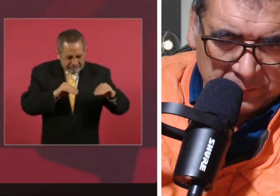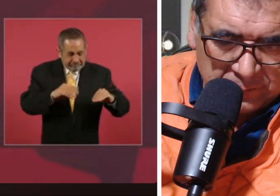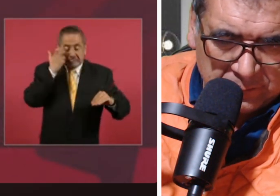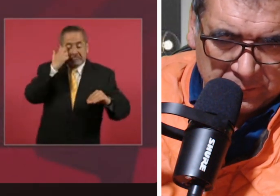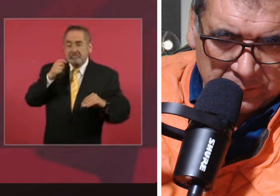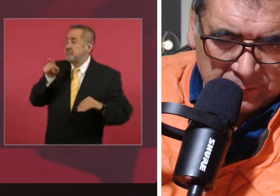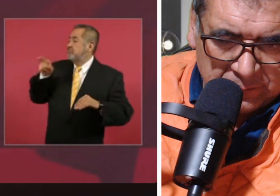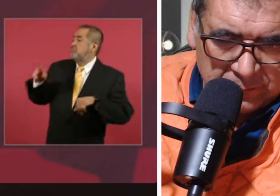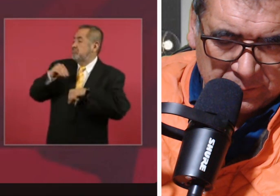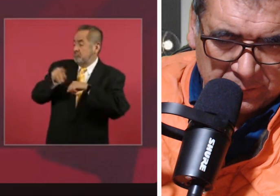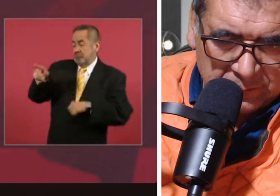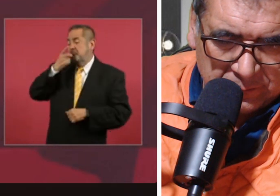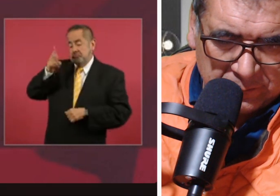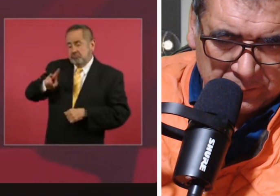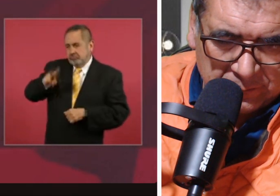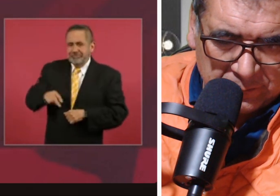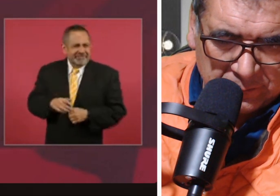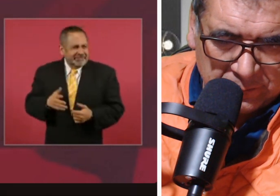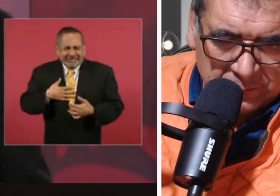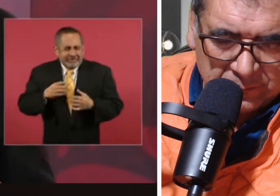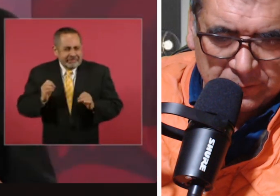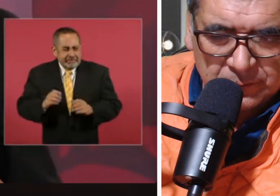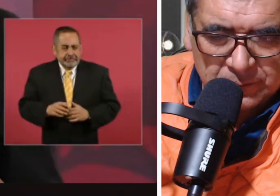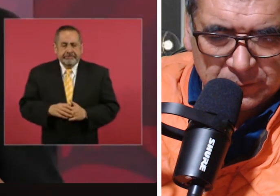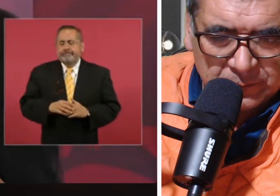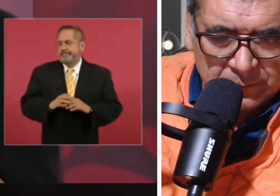hasta creo que después